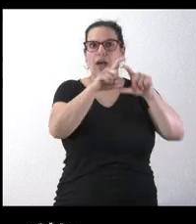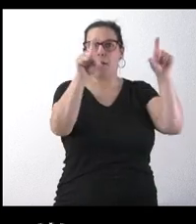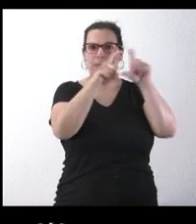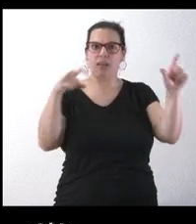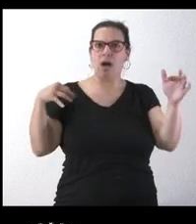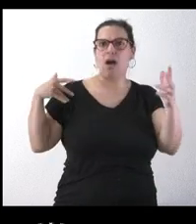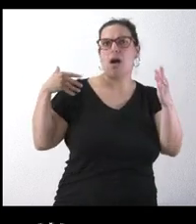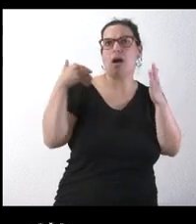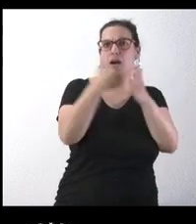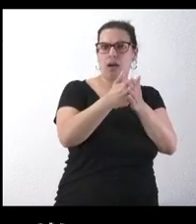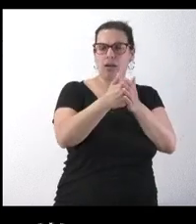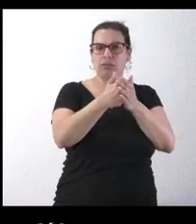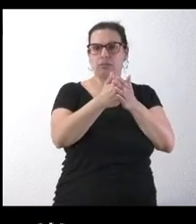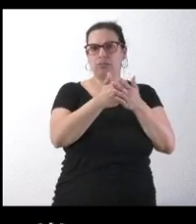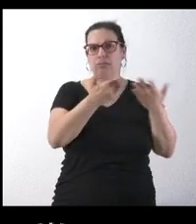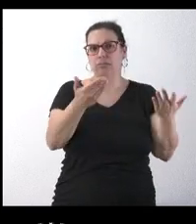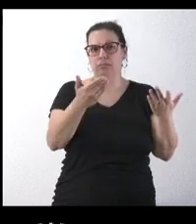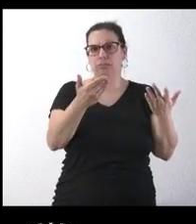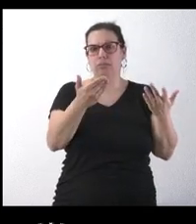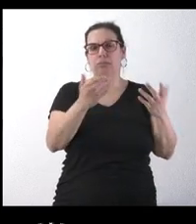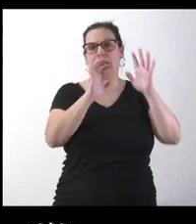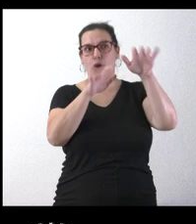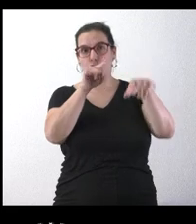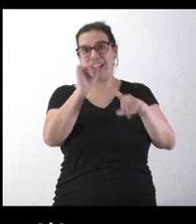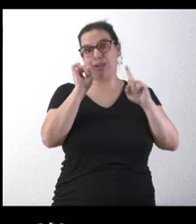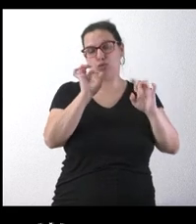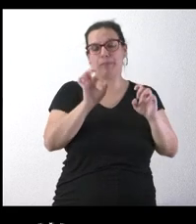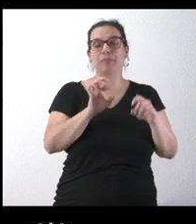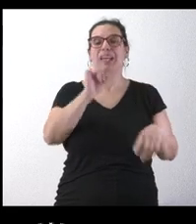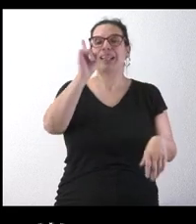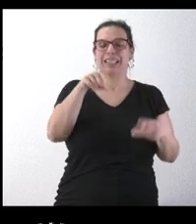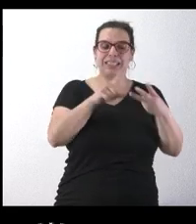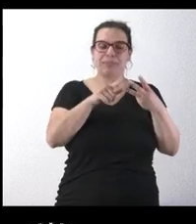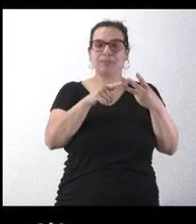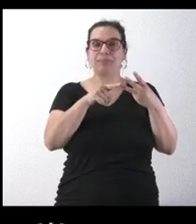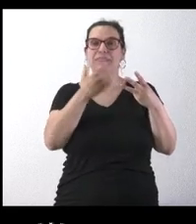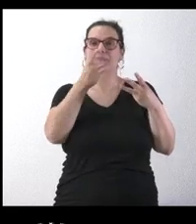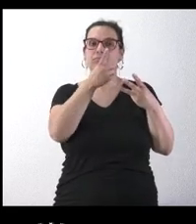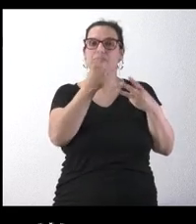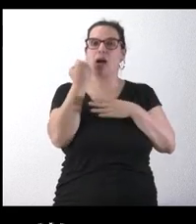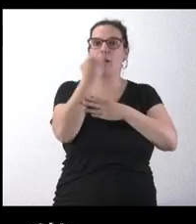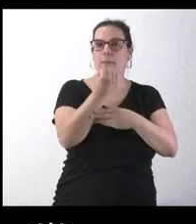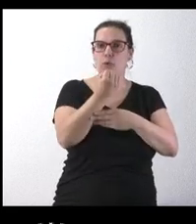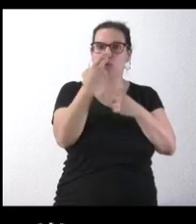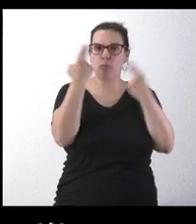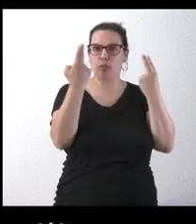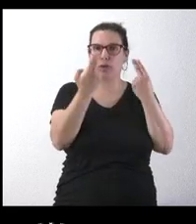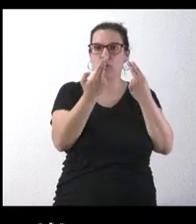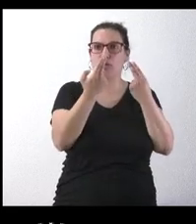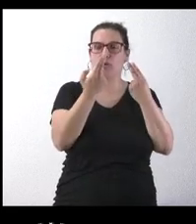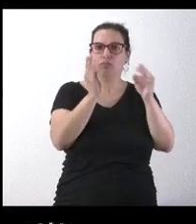varios años, implantada en el caso de León en Villadangos. En segundo lugar, si mantiene el apoyo público, el apoyo